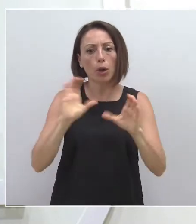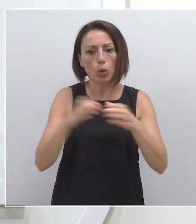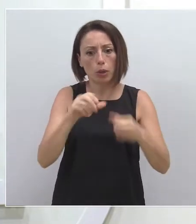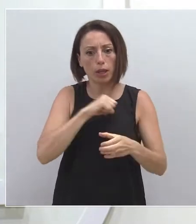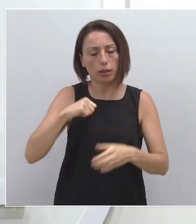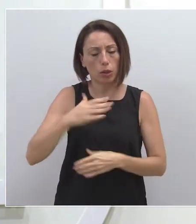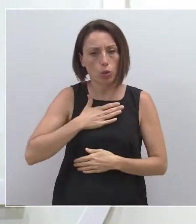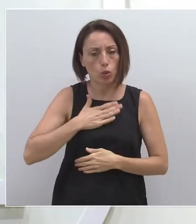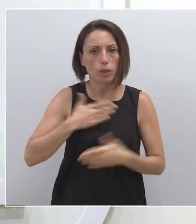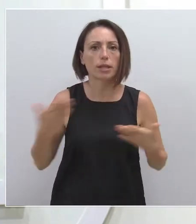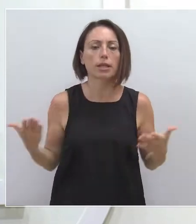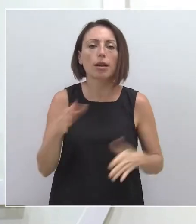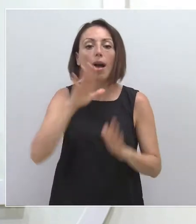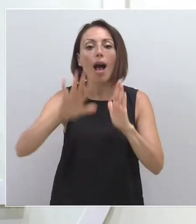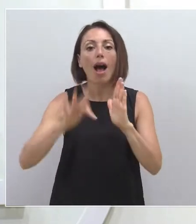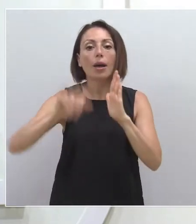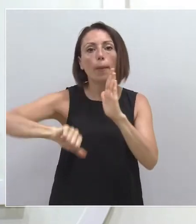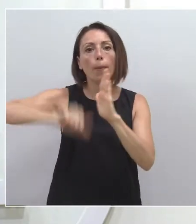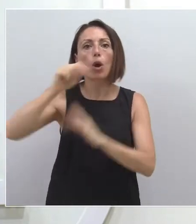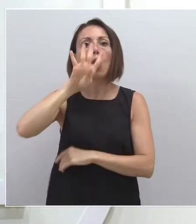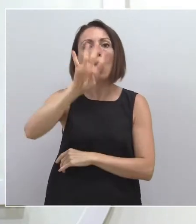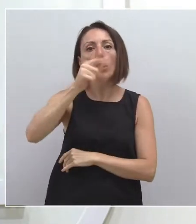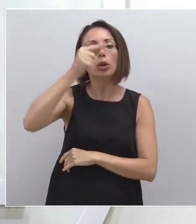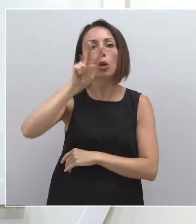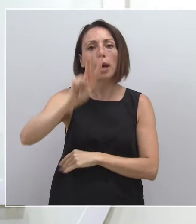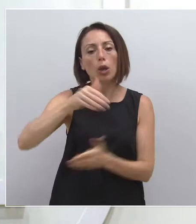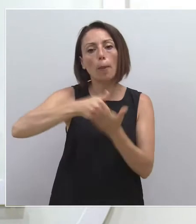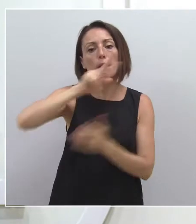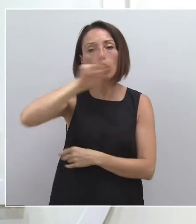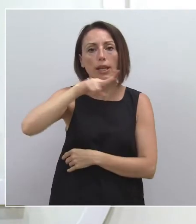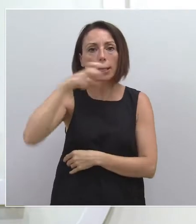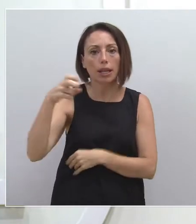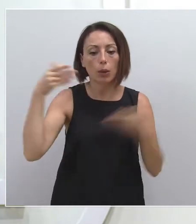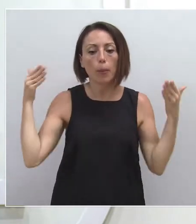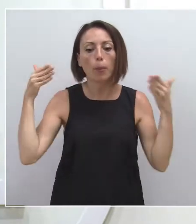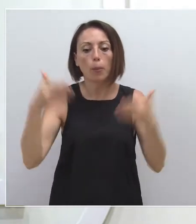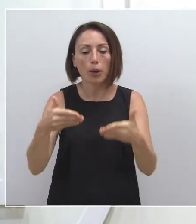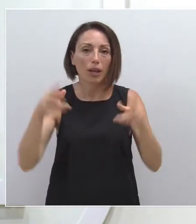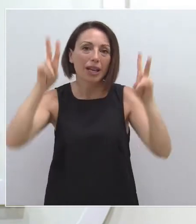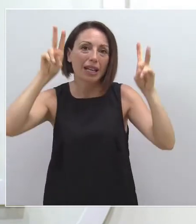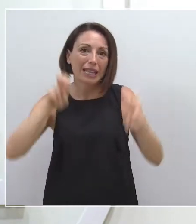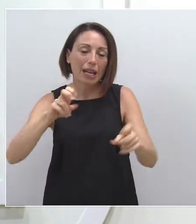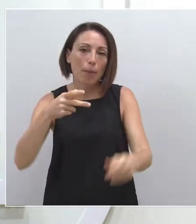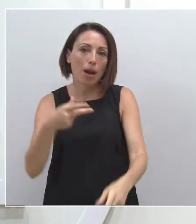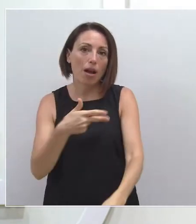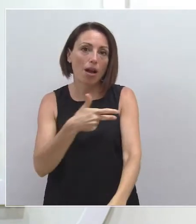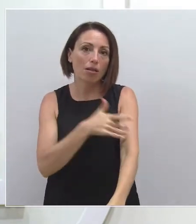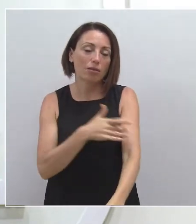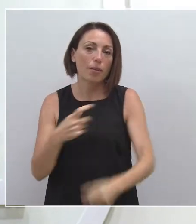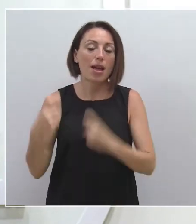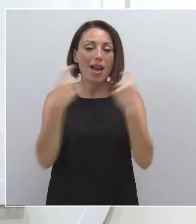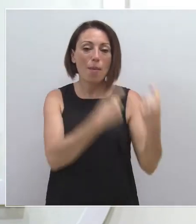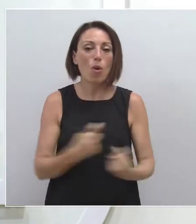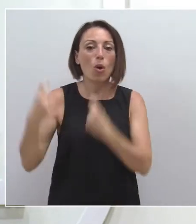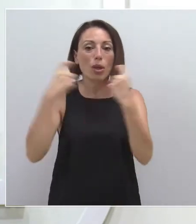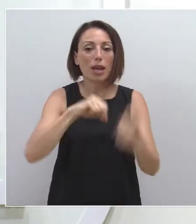Por otra parte, hemos aprobado más de 4,2 millones de euros para material destinado a hemodiálisis en el Hospital Rafael Méndez de Lorca